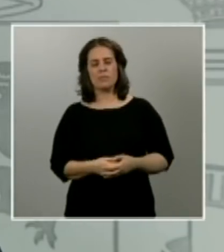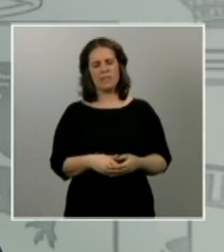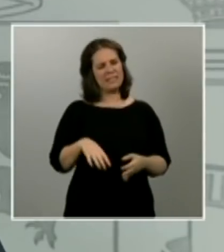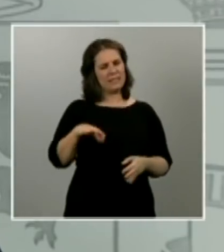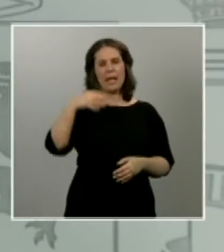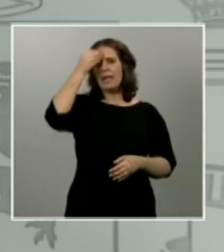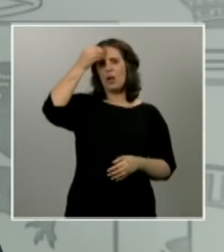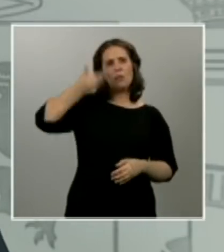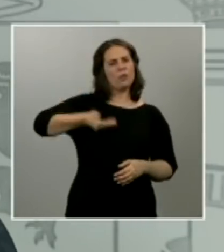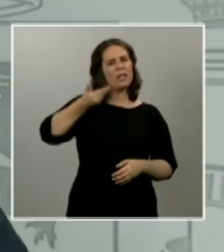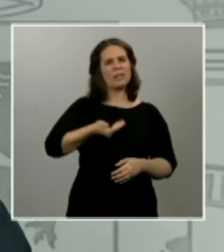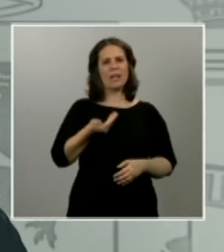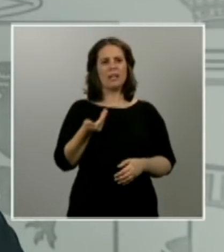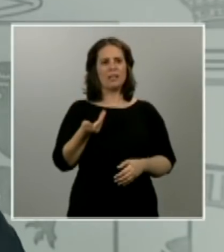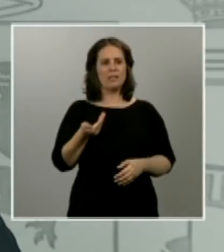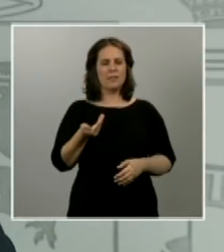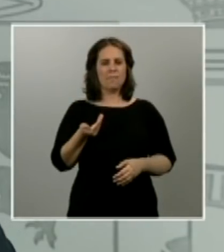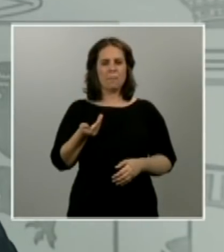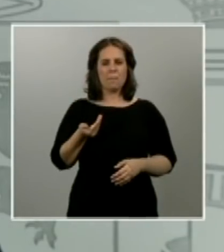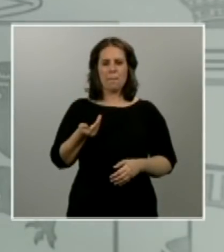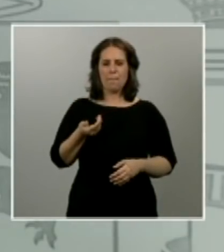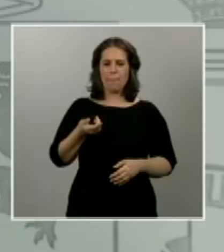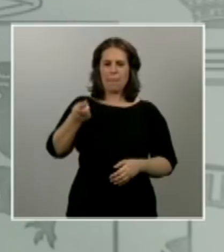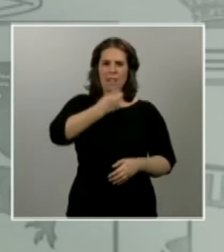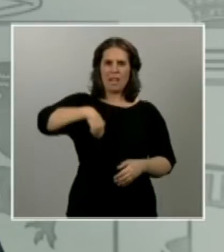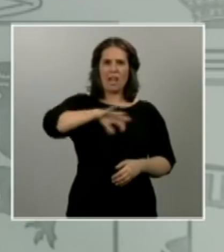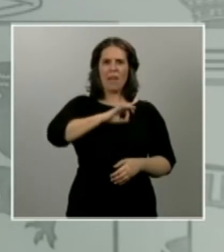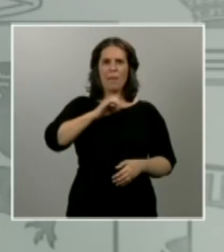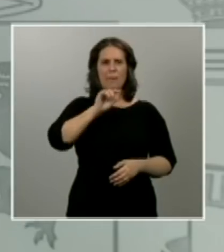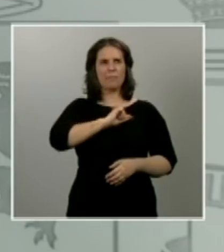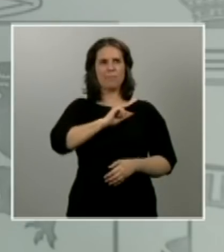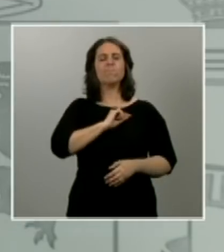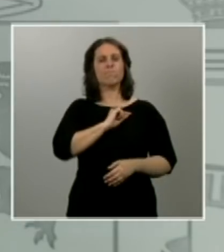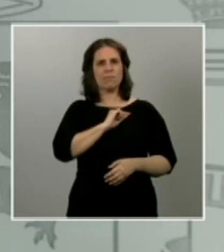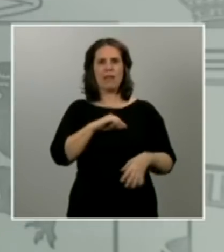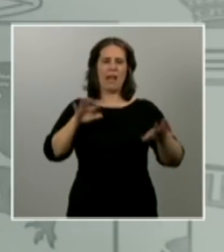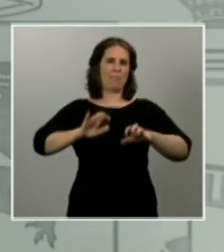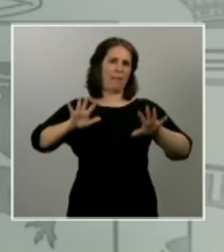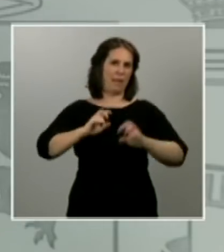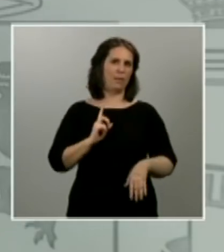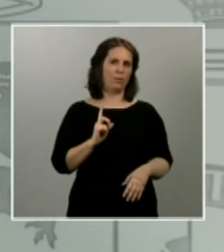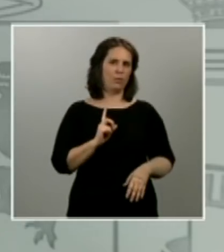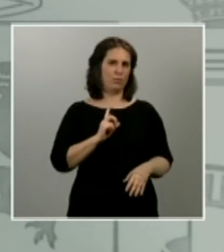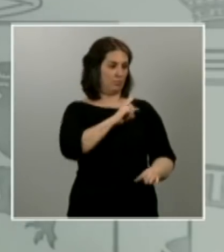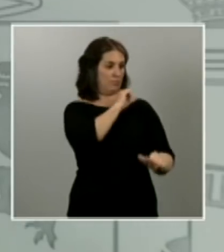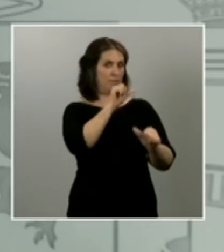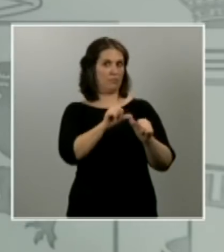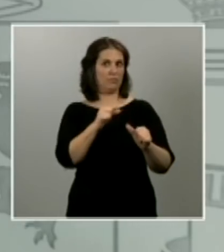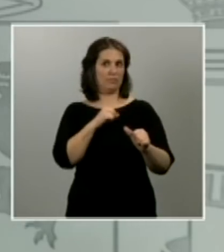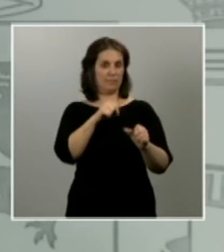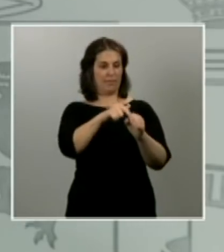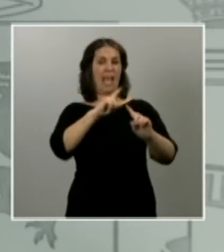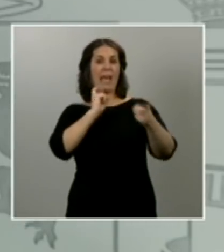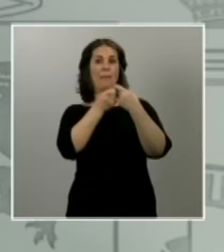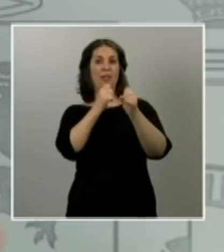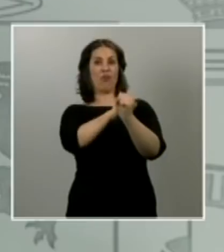nosotros seamos conscientes de que estamos aprendiendo que ya conocemos mejor a nuestro enemigo no significa que lo conozcamos en su